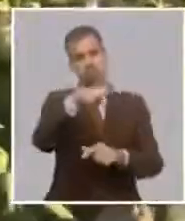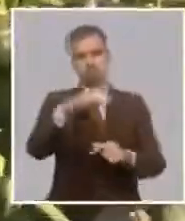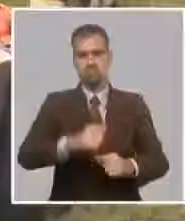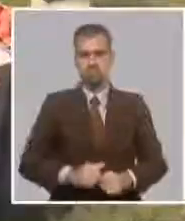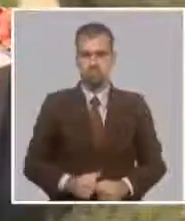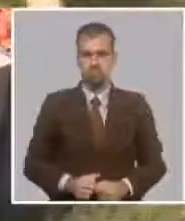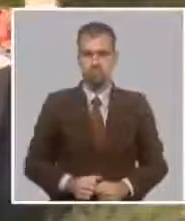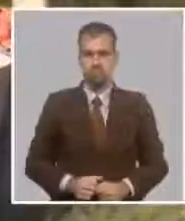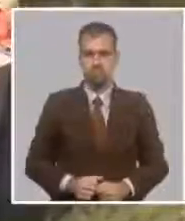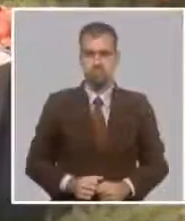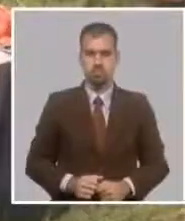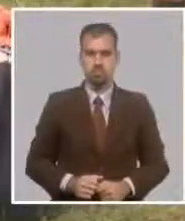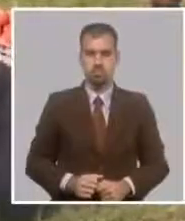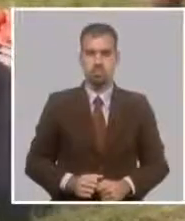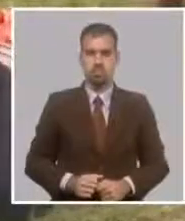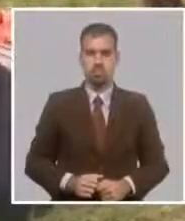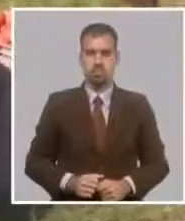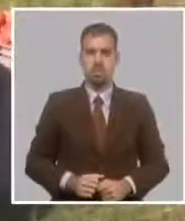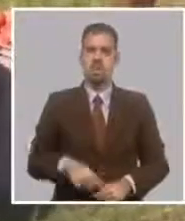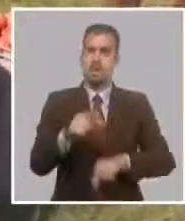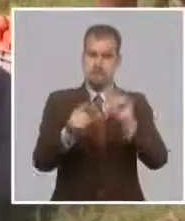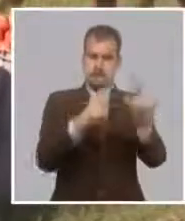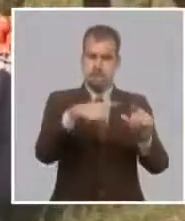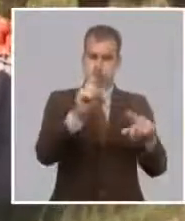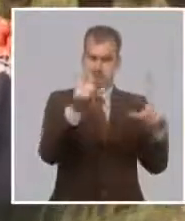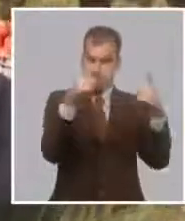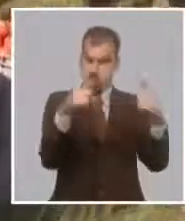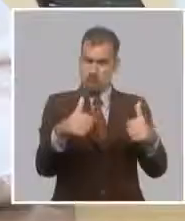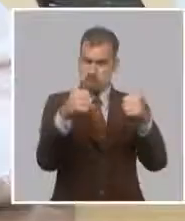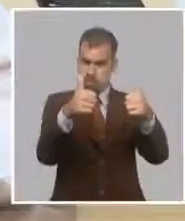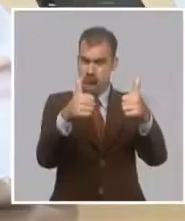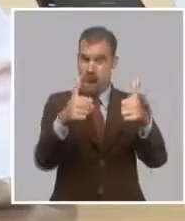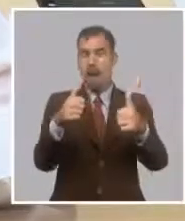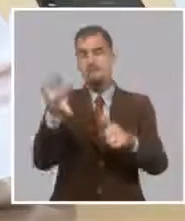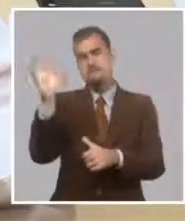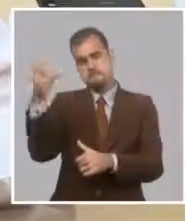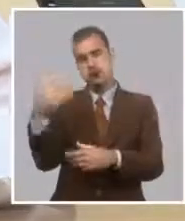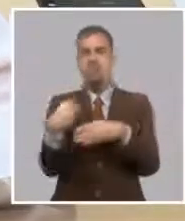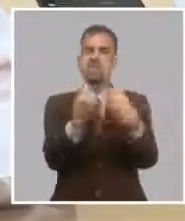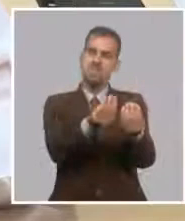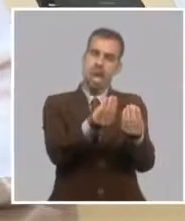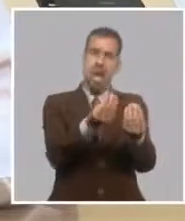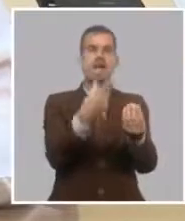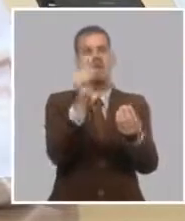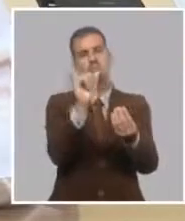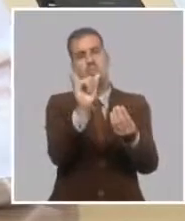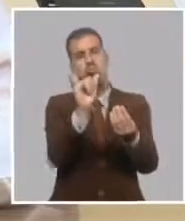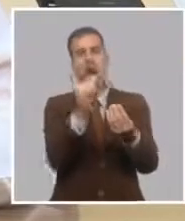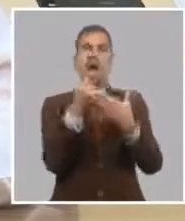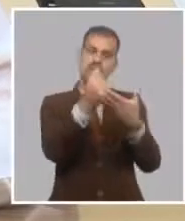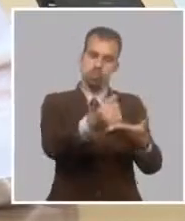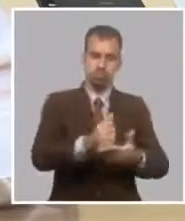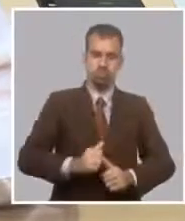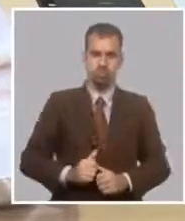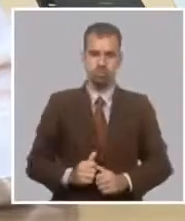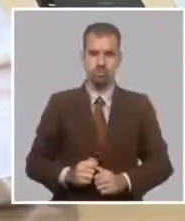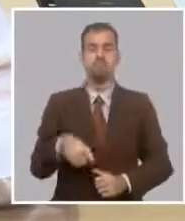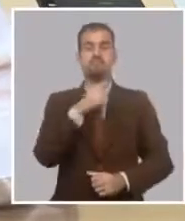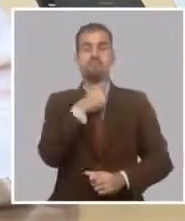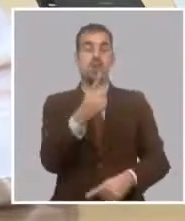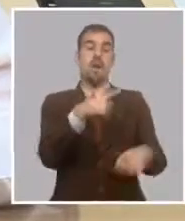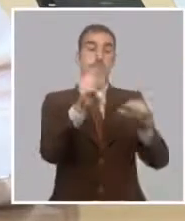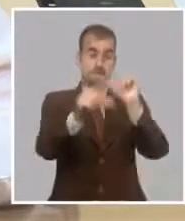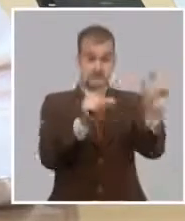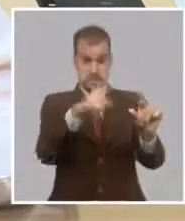siempre ha cumplido con sus obligaciones, también el banco ofrece beneficios. Realmente, a ver, en el banco, aquellos productores, lo que está